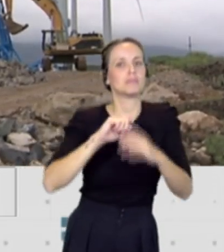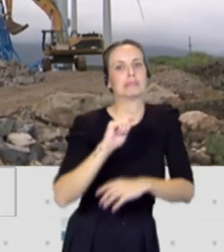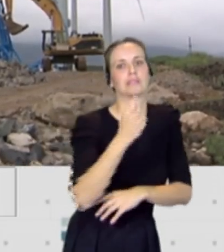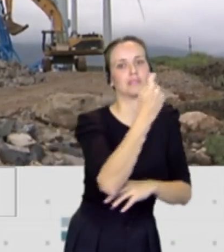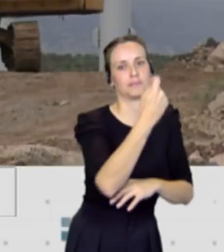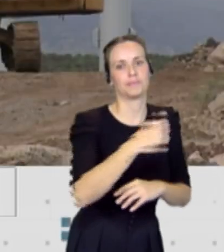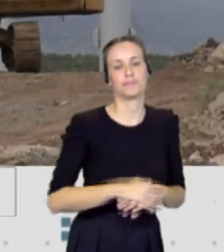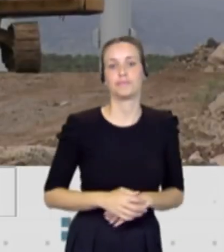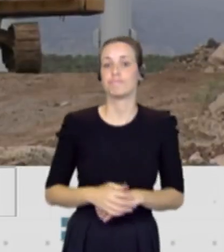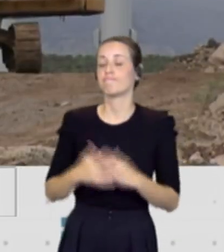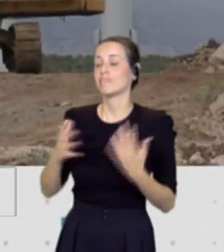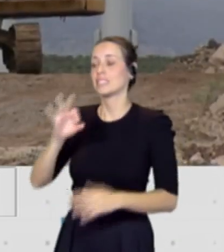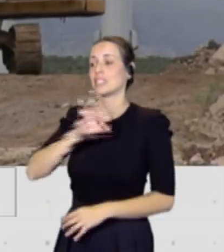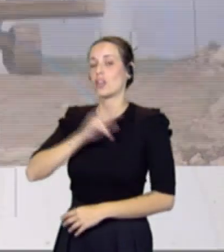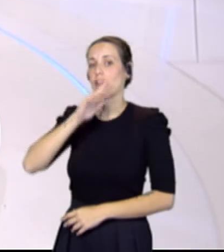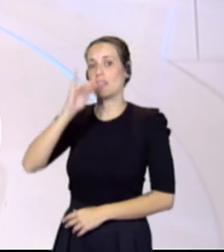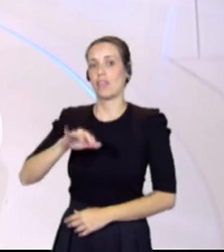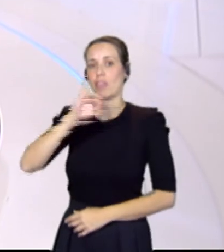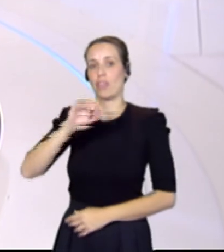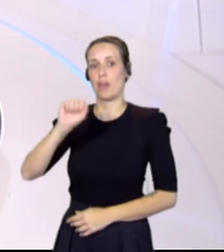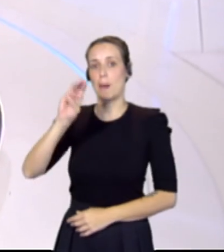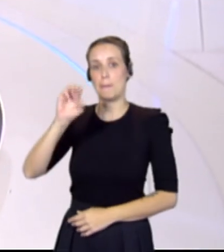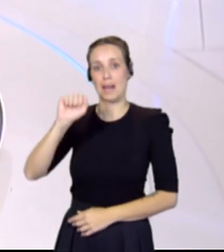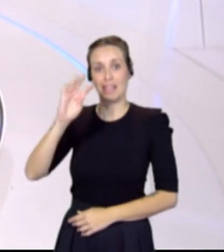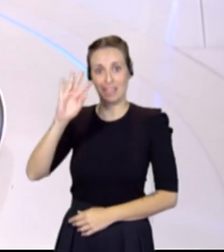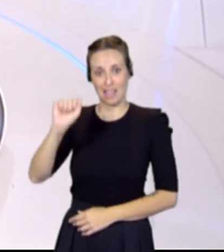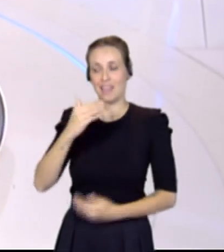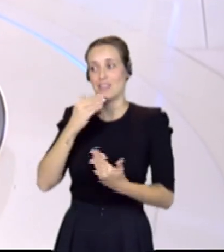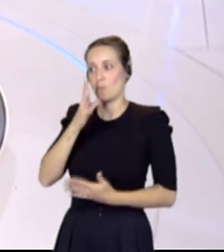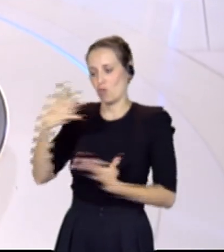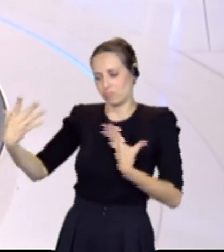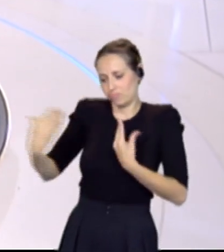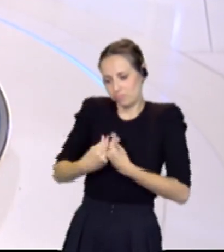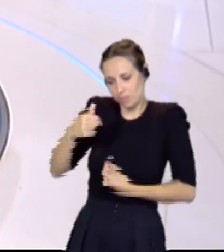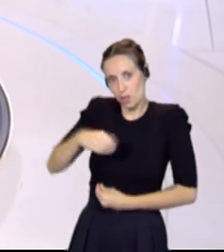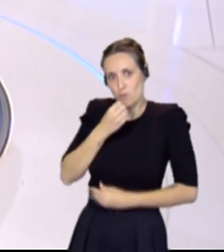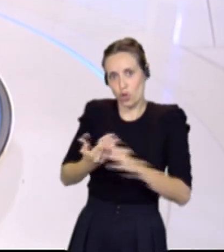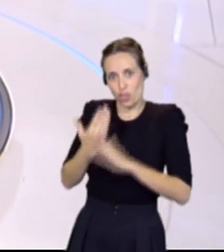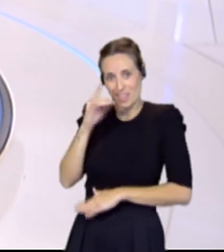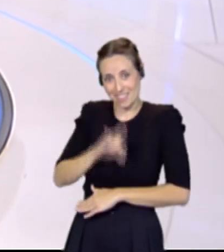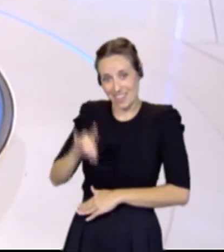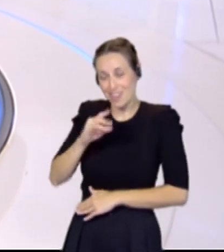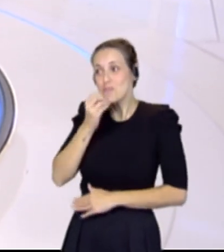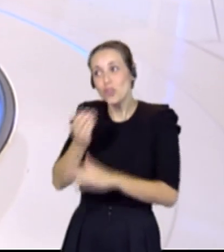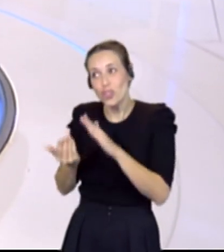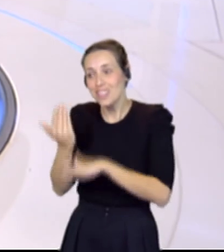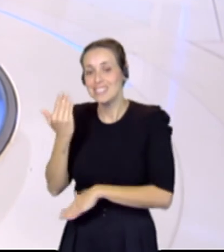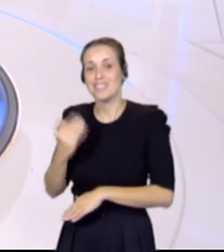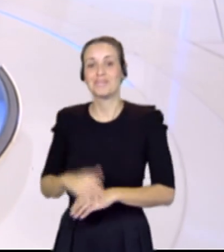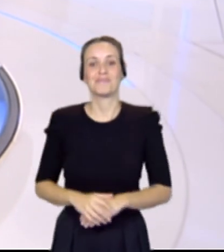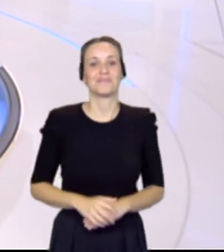Pues señor Hernández Zapata le agradecemos mucho su presencia aquí en Buenos Días Canarias Muy buenos días